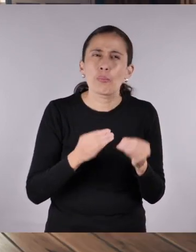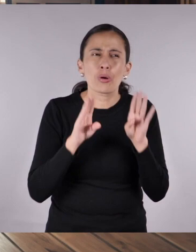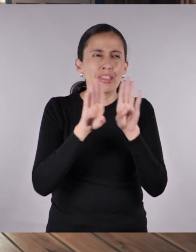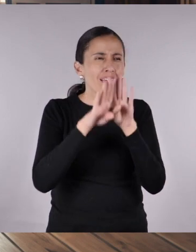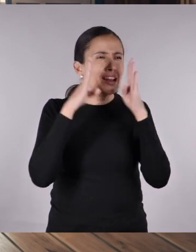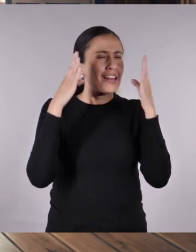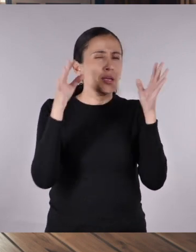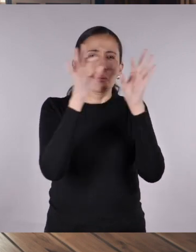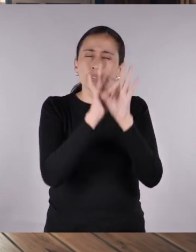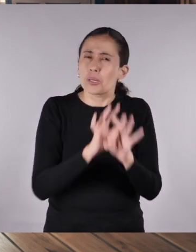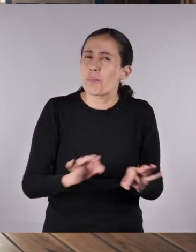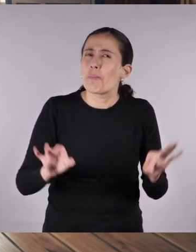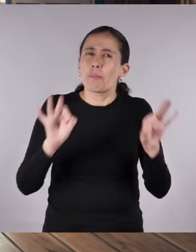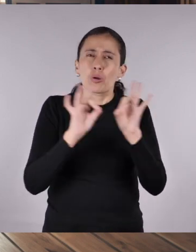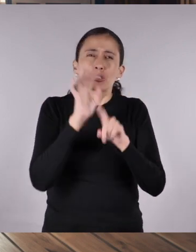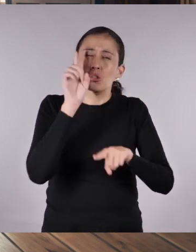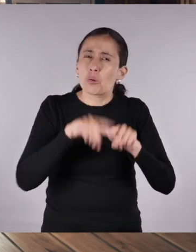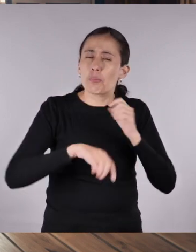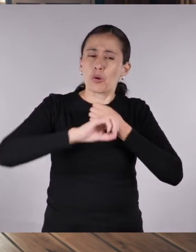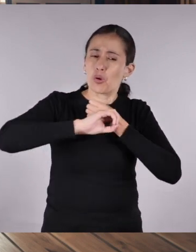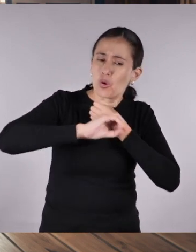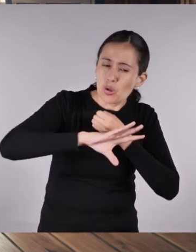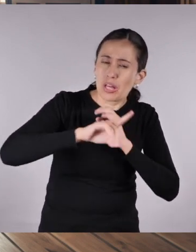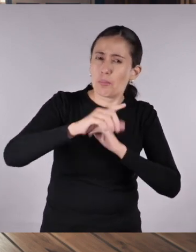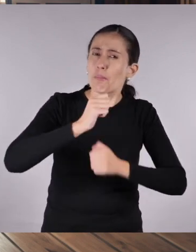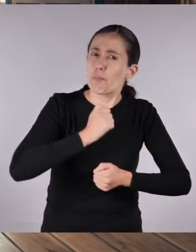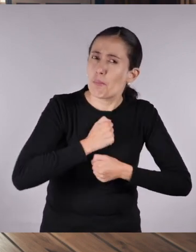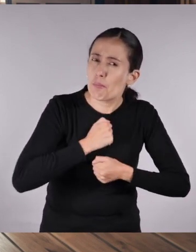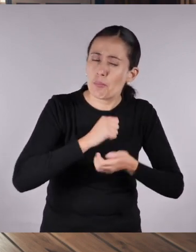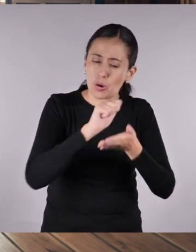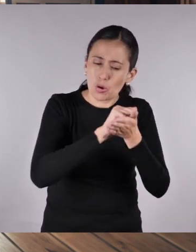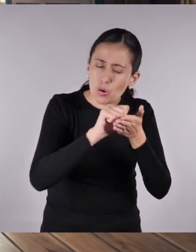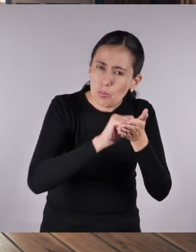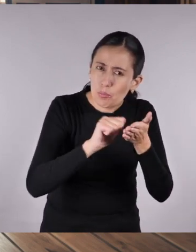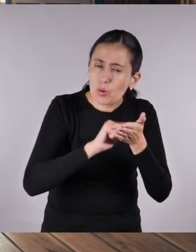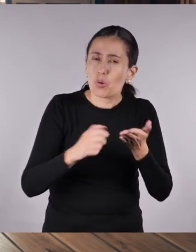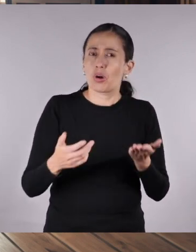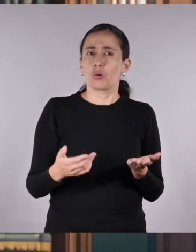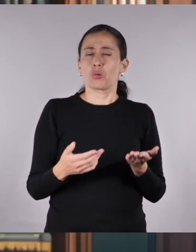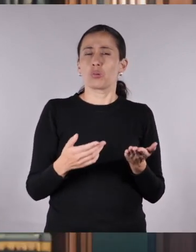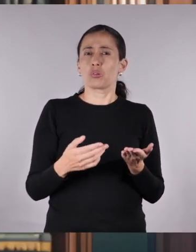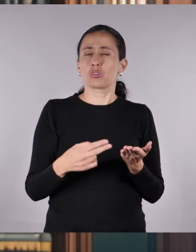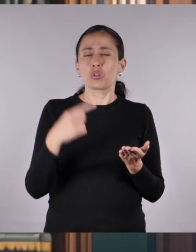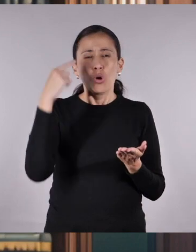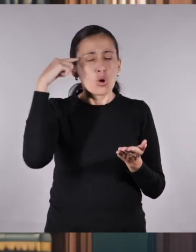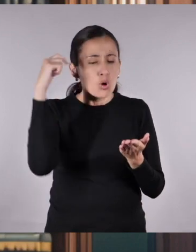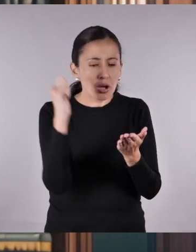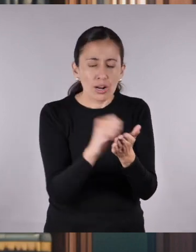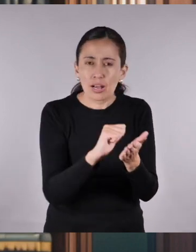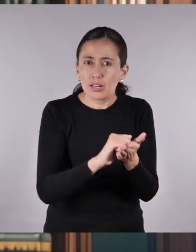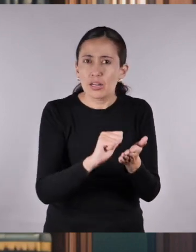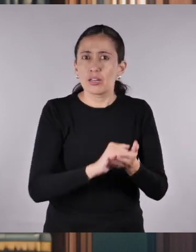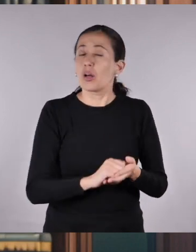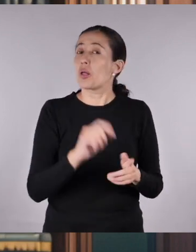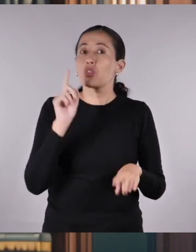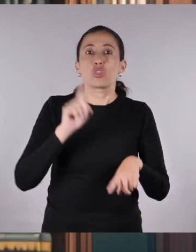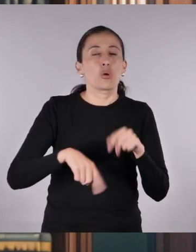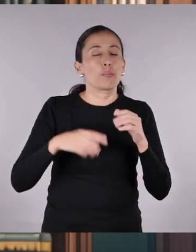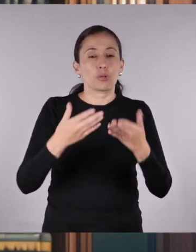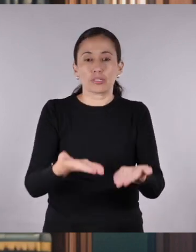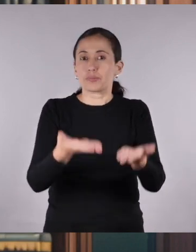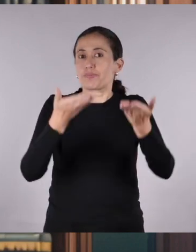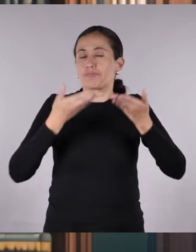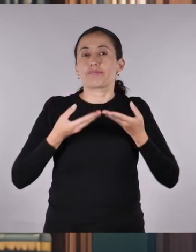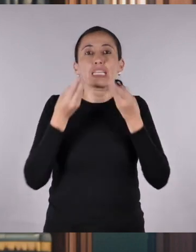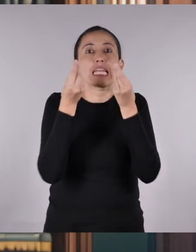libros tan increíbles como estos no podían tener el nombre de su autora en la portada? Y lo que es peor, ni siquiera pudo